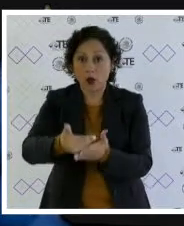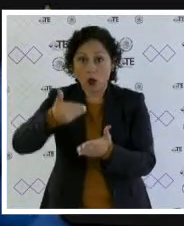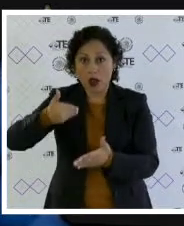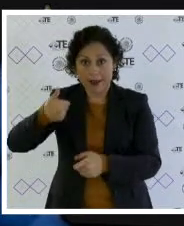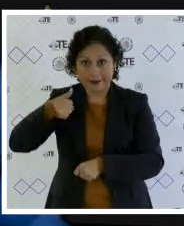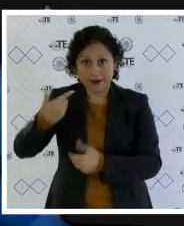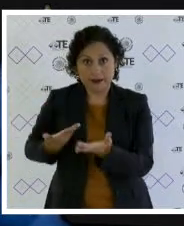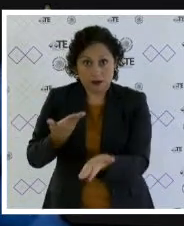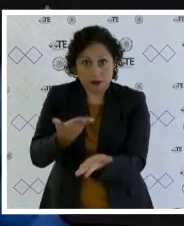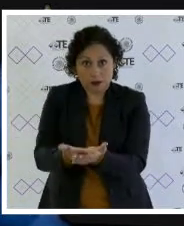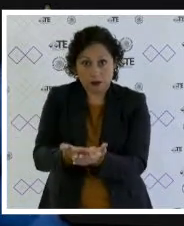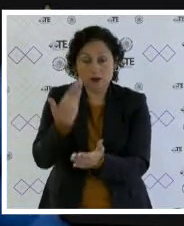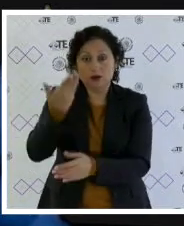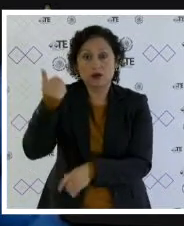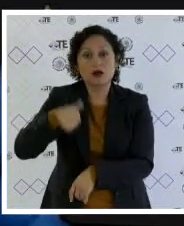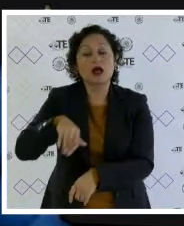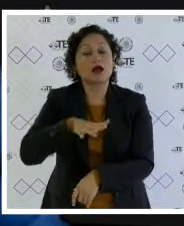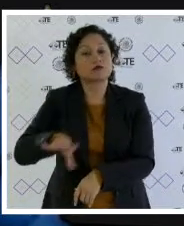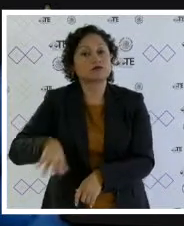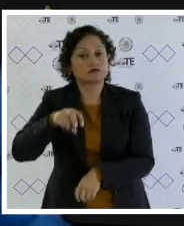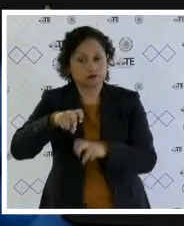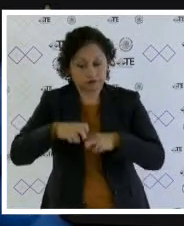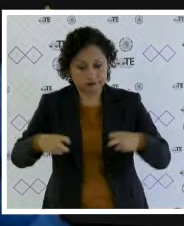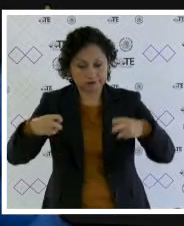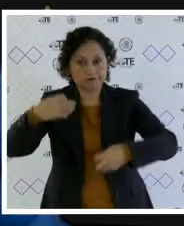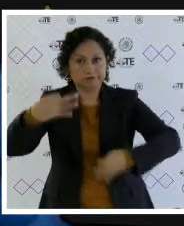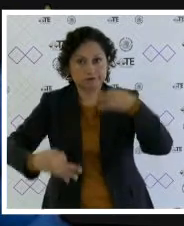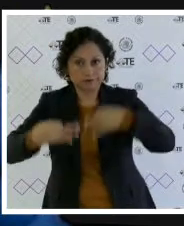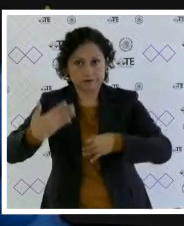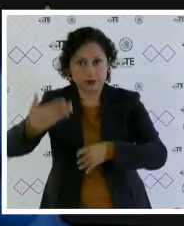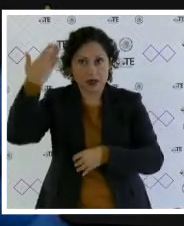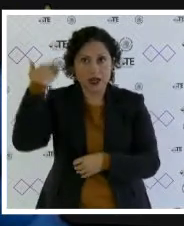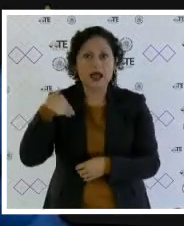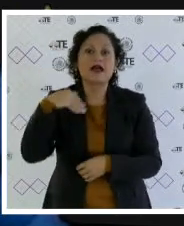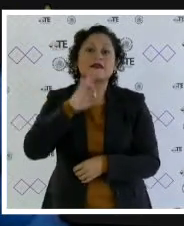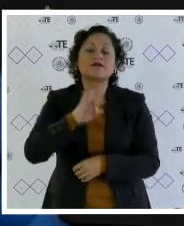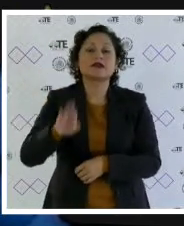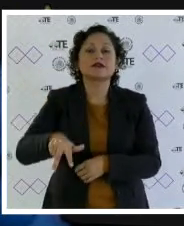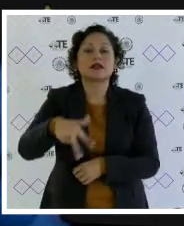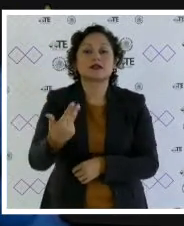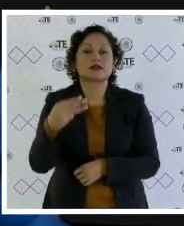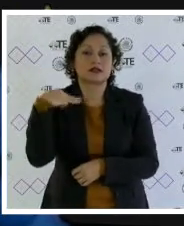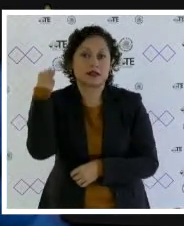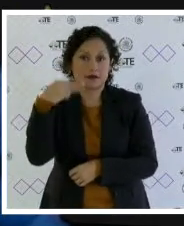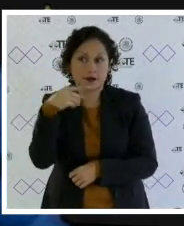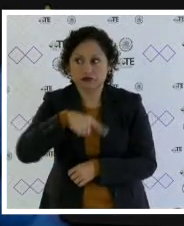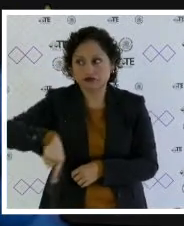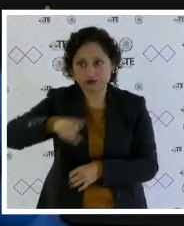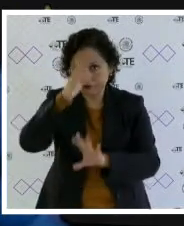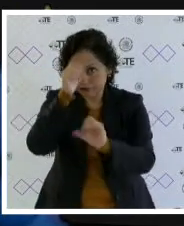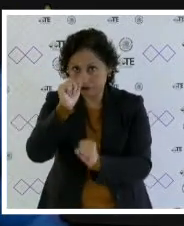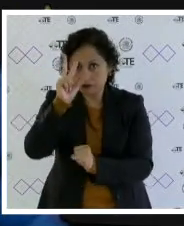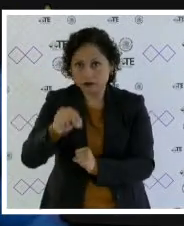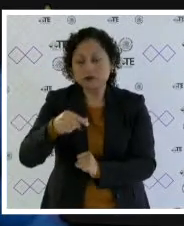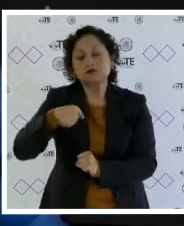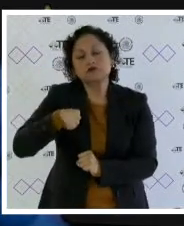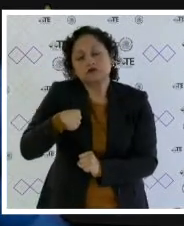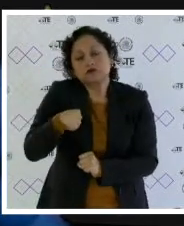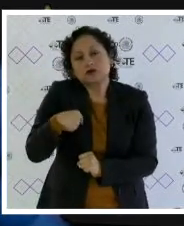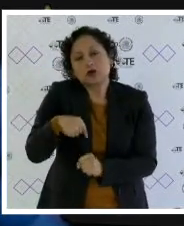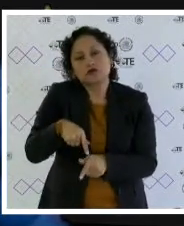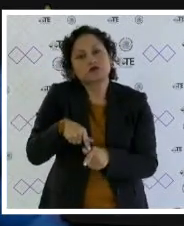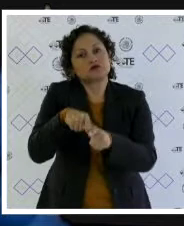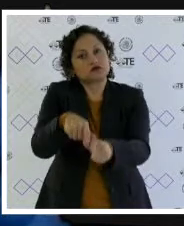de sentencia rechazado por el pleno de este tribunal en sesión pública de 13 de marzo, considero que el órgano dictaminador